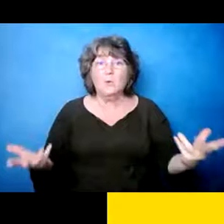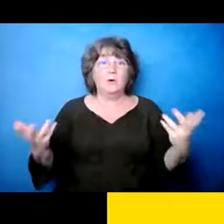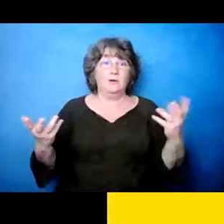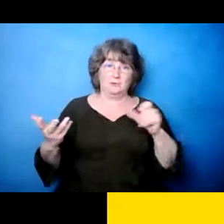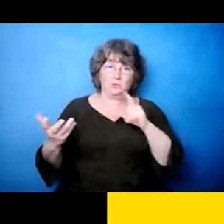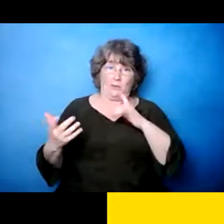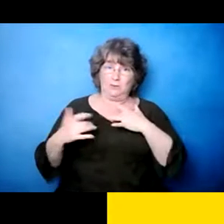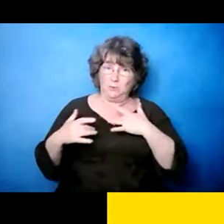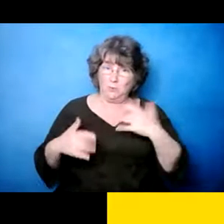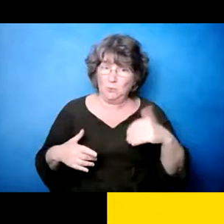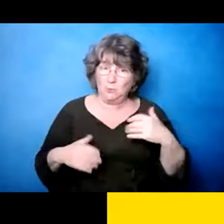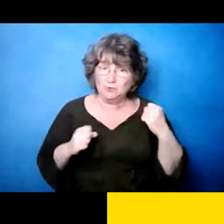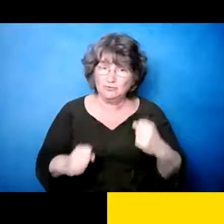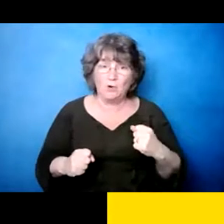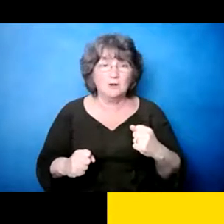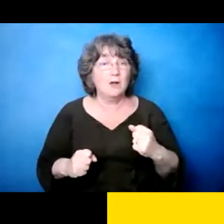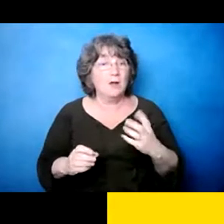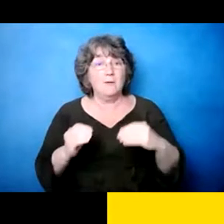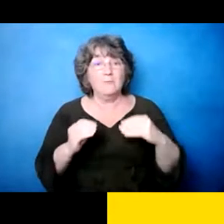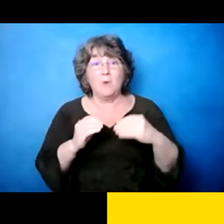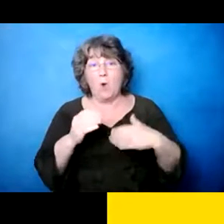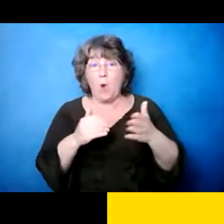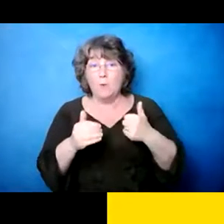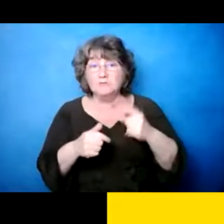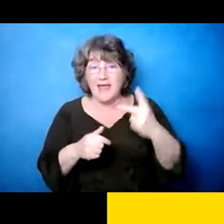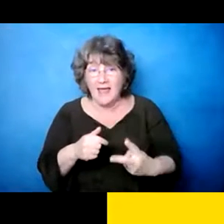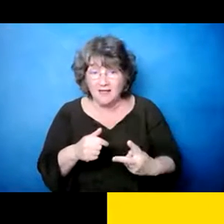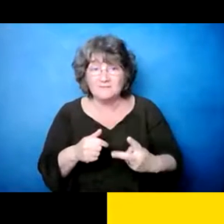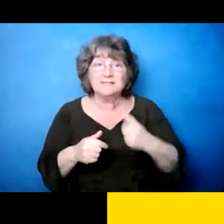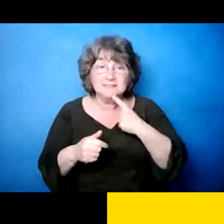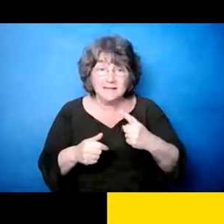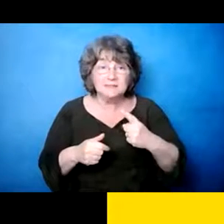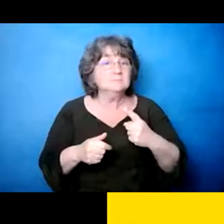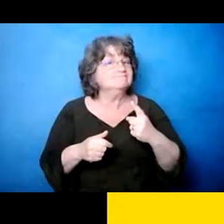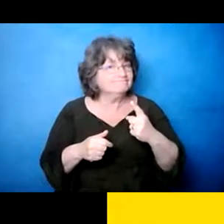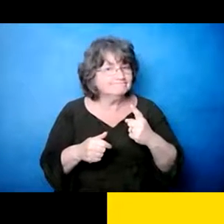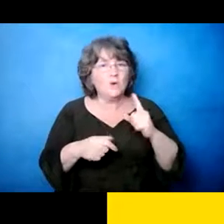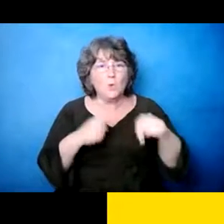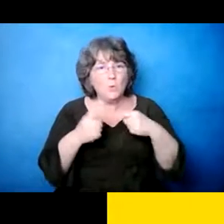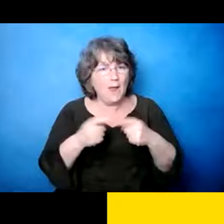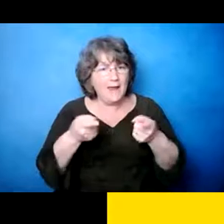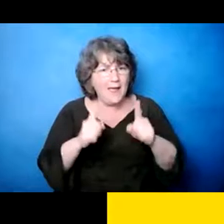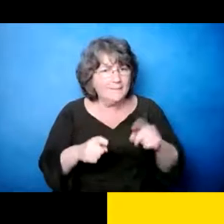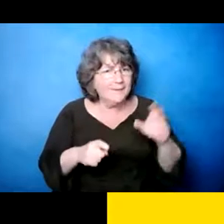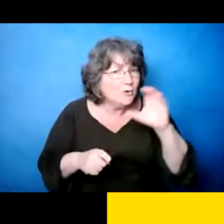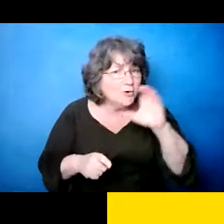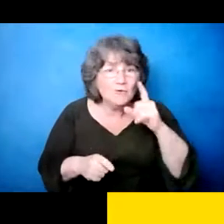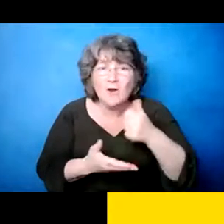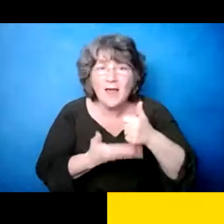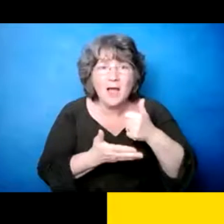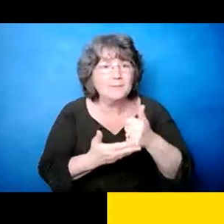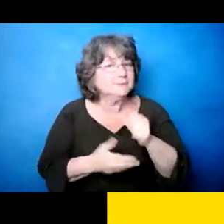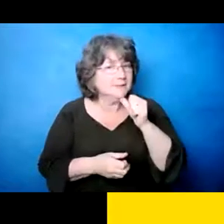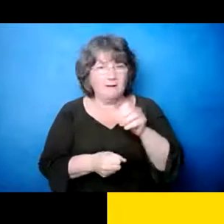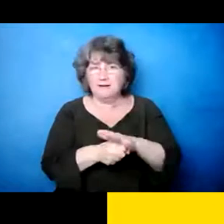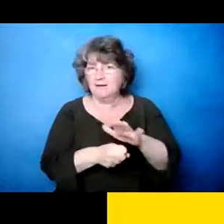casi la, la, la mitad de la, de la gente que estaban, eh, respondiendo, dijeron que no sabían